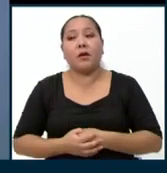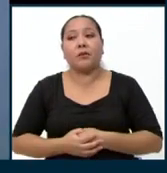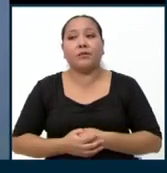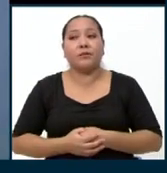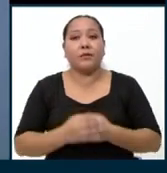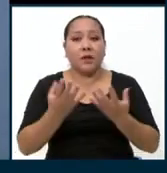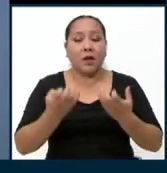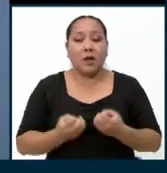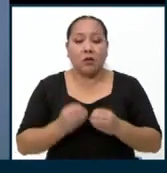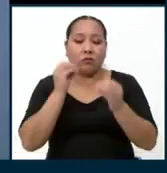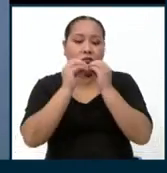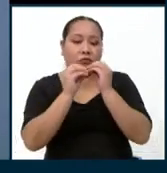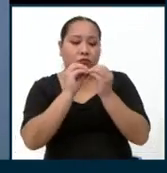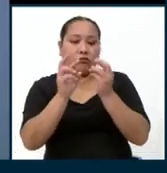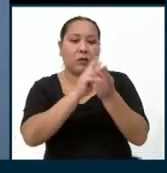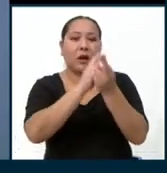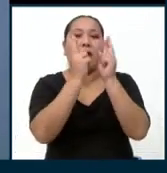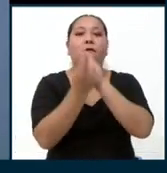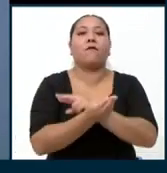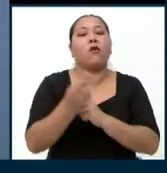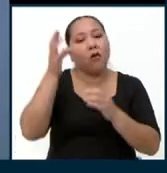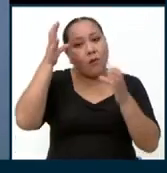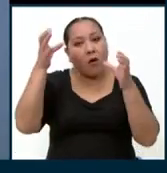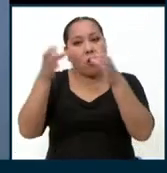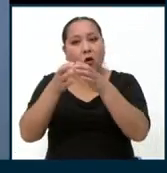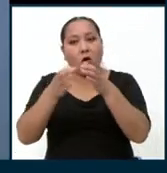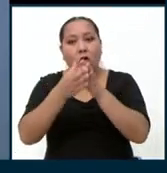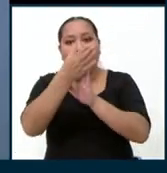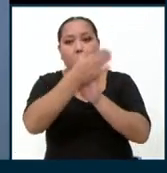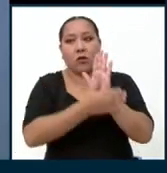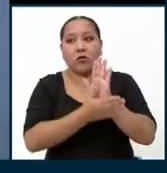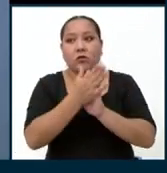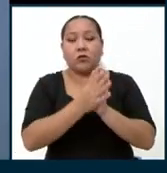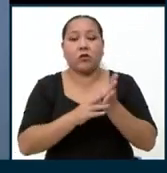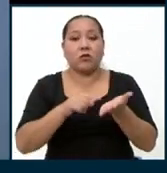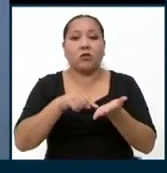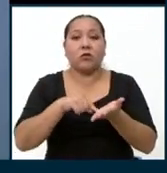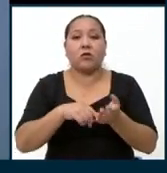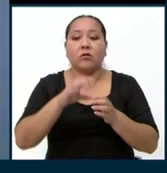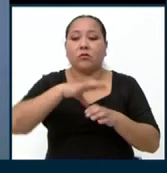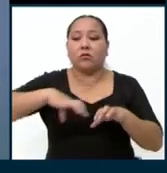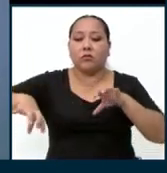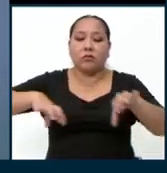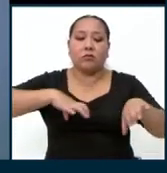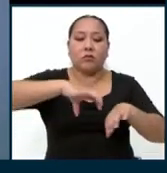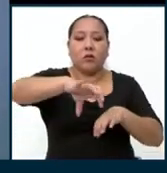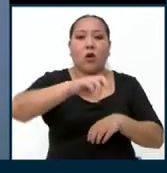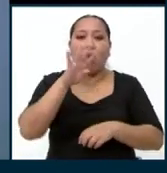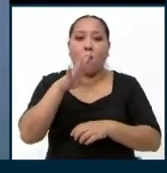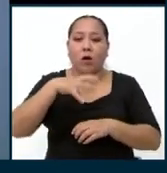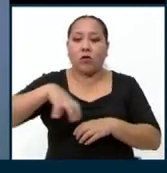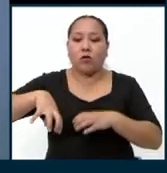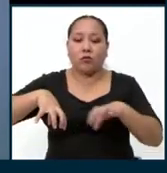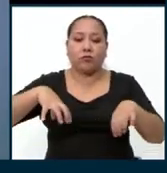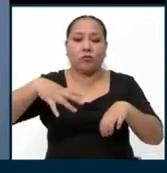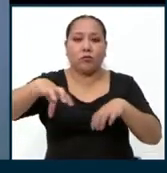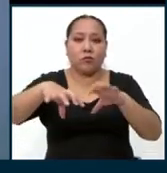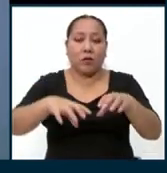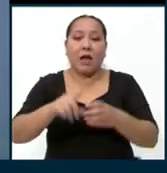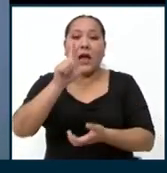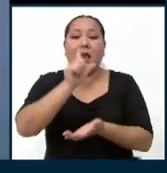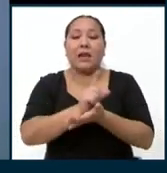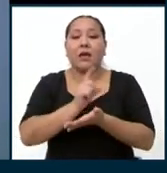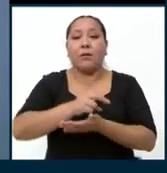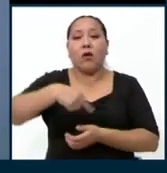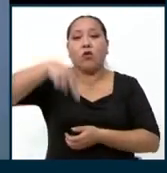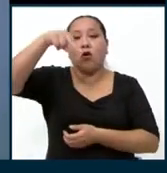hacer una reforma de Congreso para que el Distrito Electoral de Lima Metropolitana sea dividido en cuatro. Y cada sector de Lima, Lima Norte, Sur,